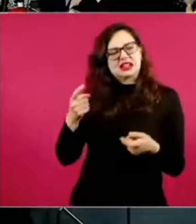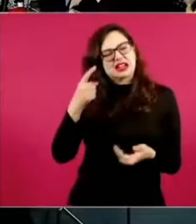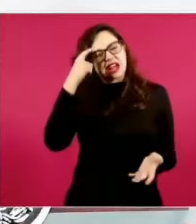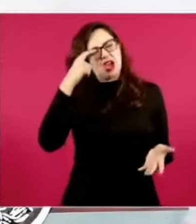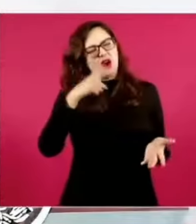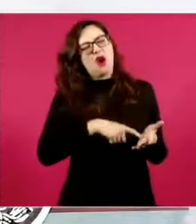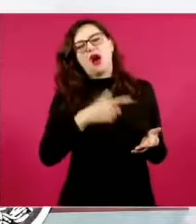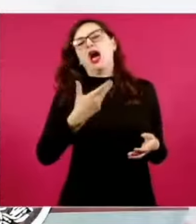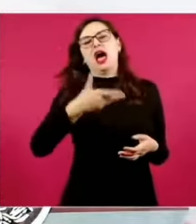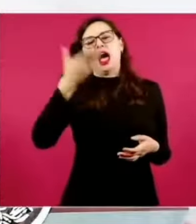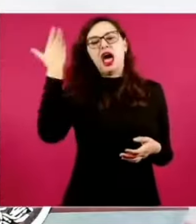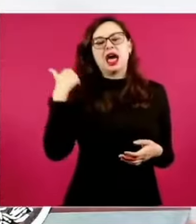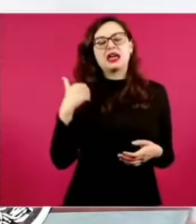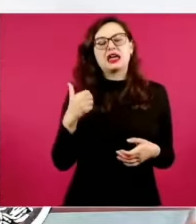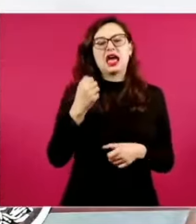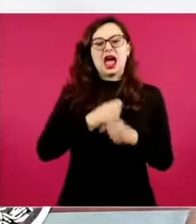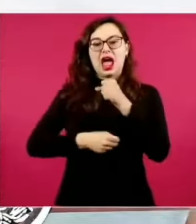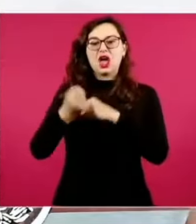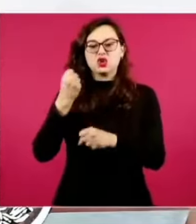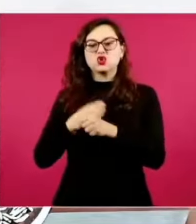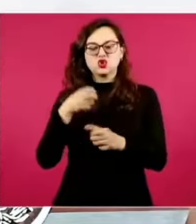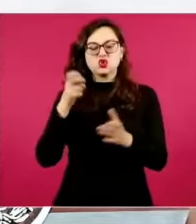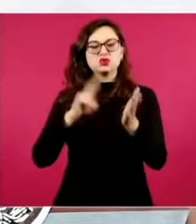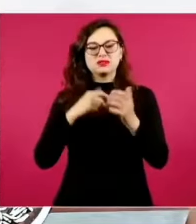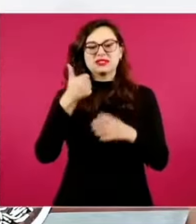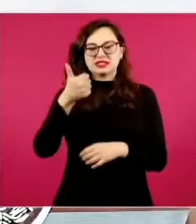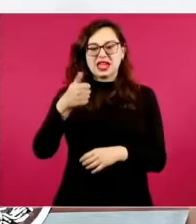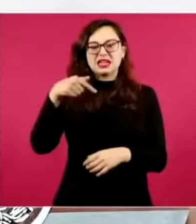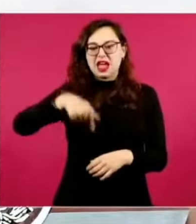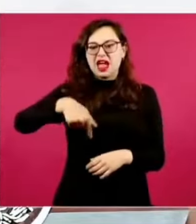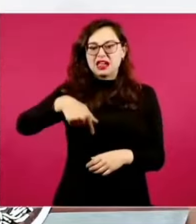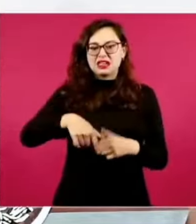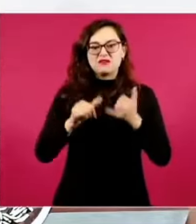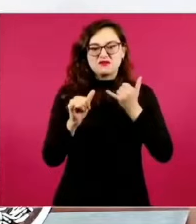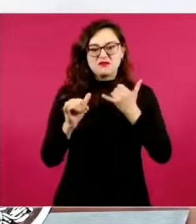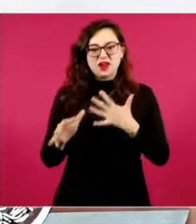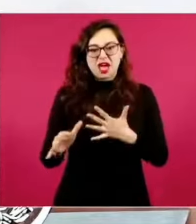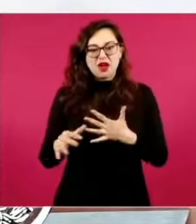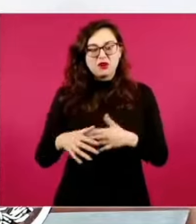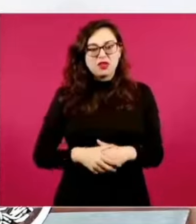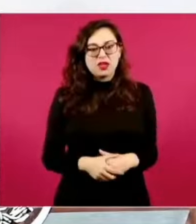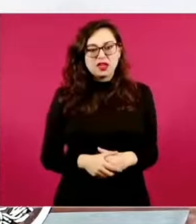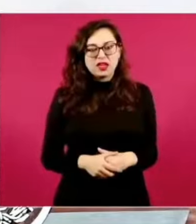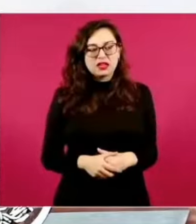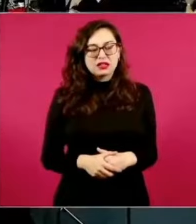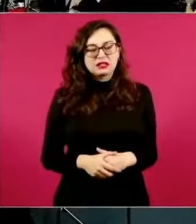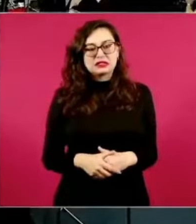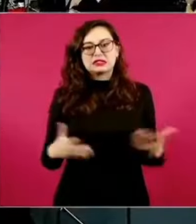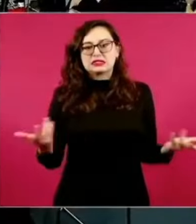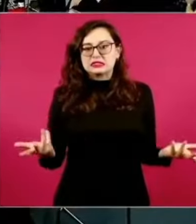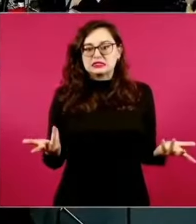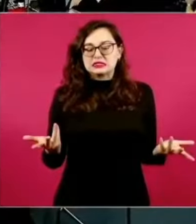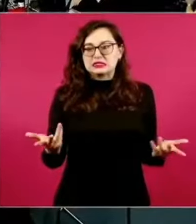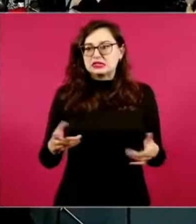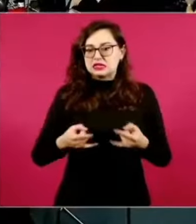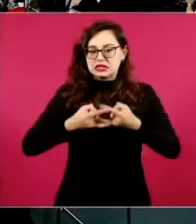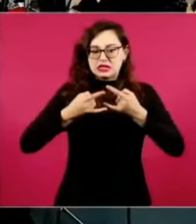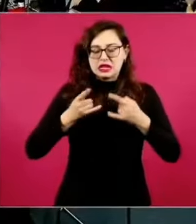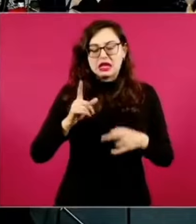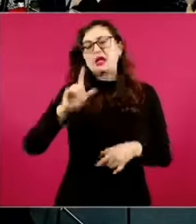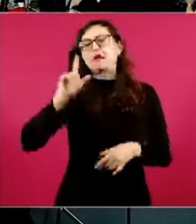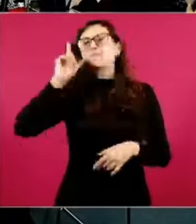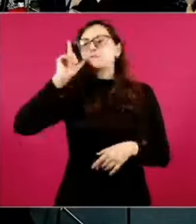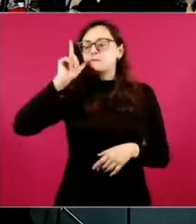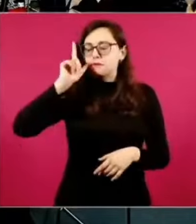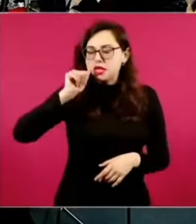fraude en el 2006. Qué difícil volver a levantarse al otro día y